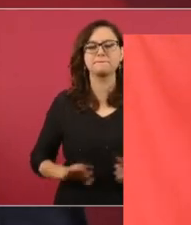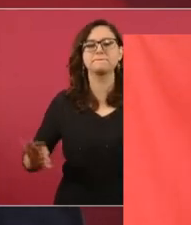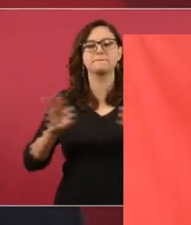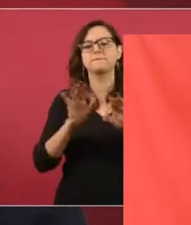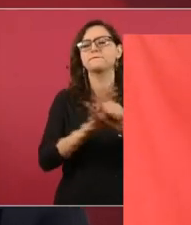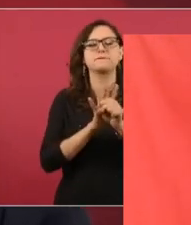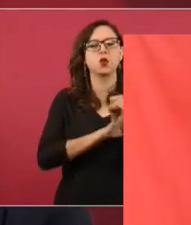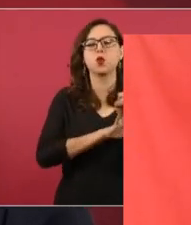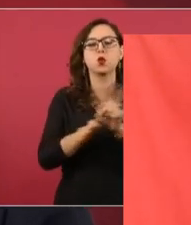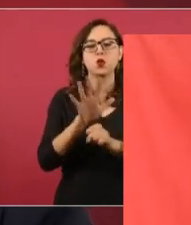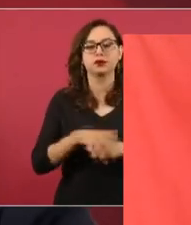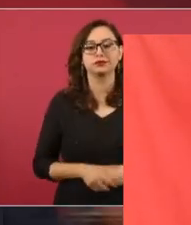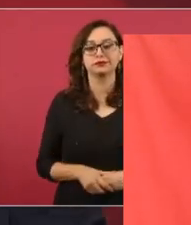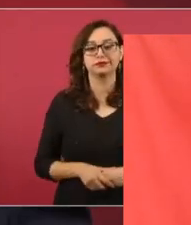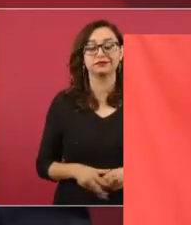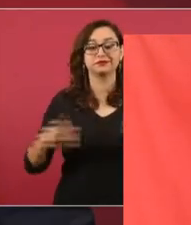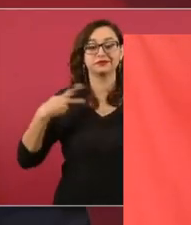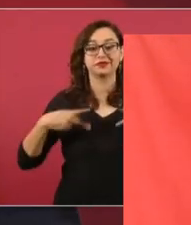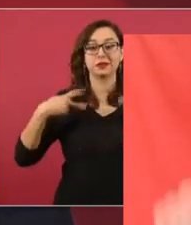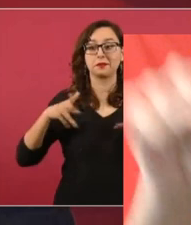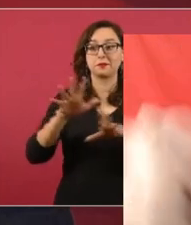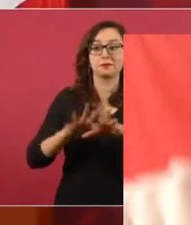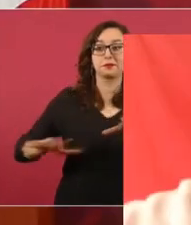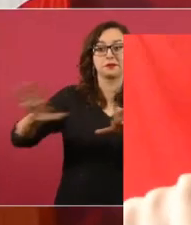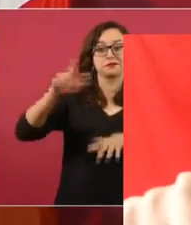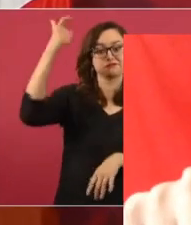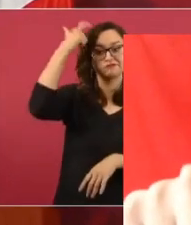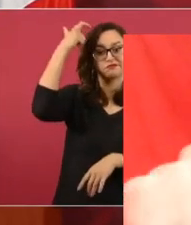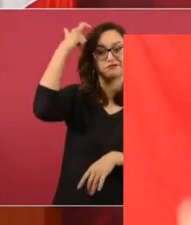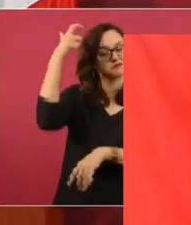cambio de mentalidad de nuestro pueblo. También.